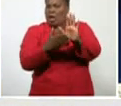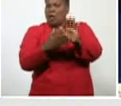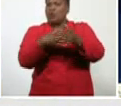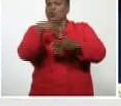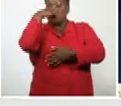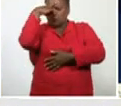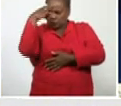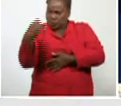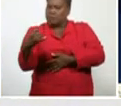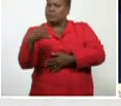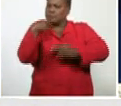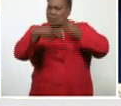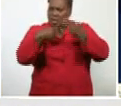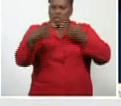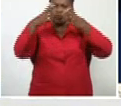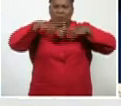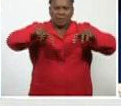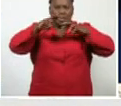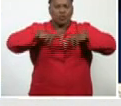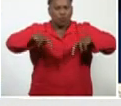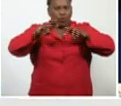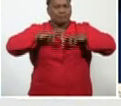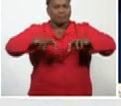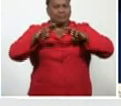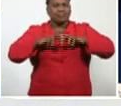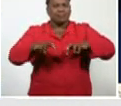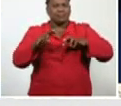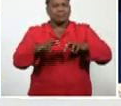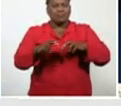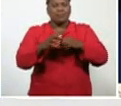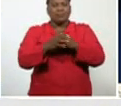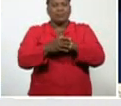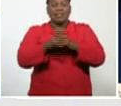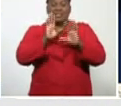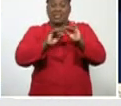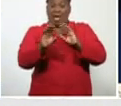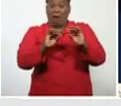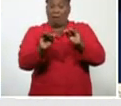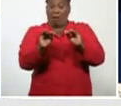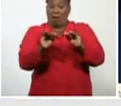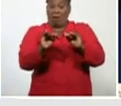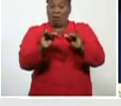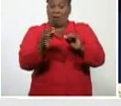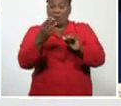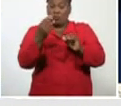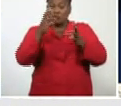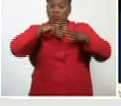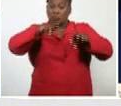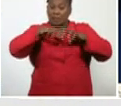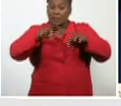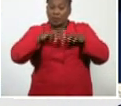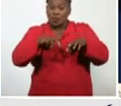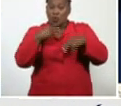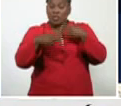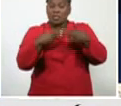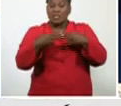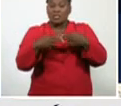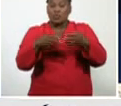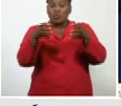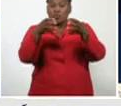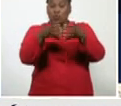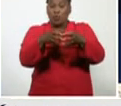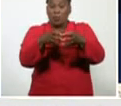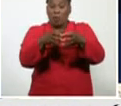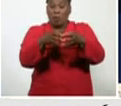han hecho investigaciones, se menciona mucho, un estudio, que hizo, la agencia federal,